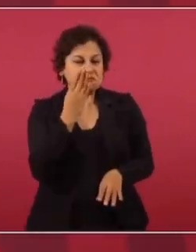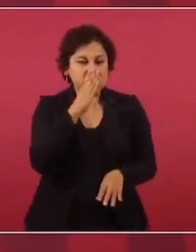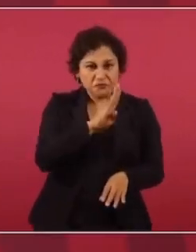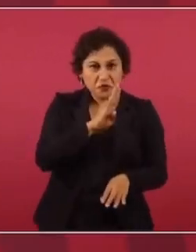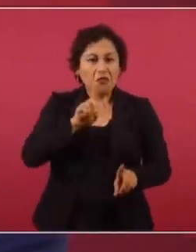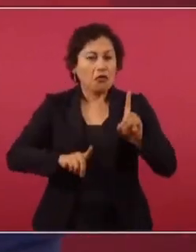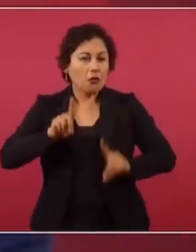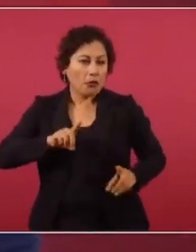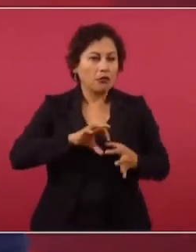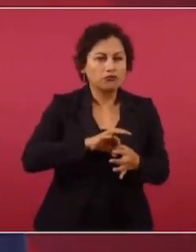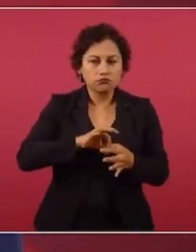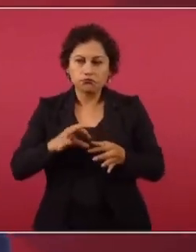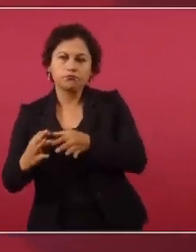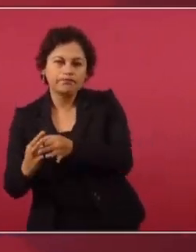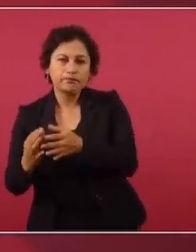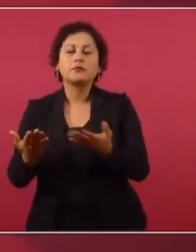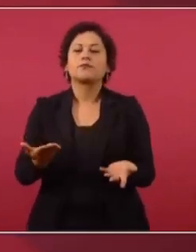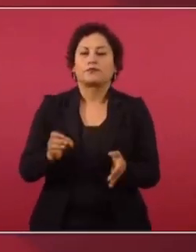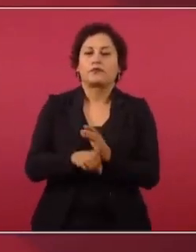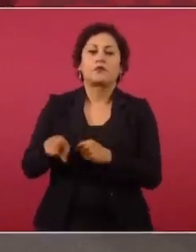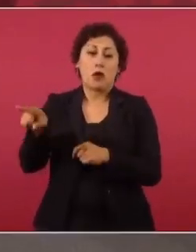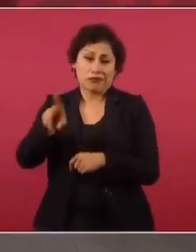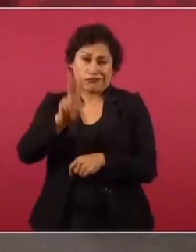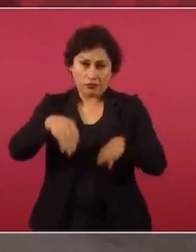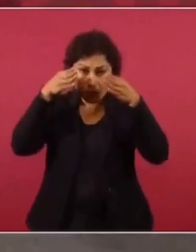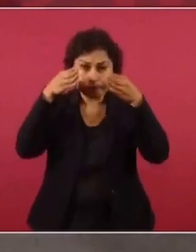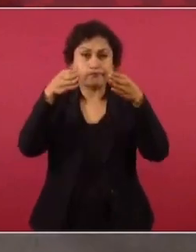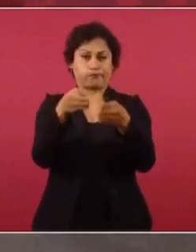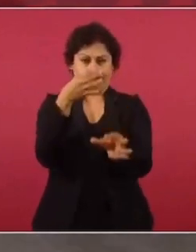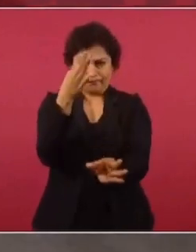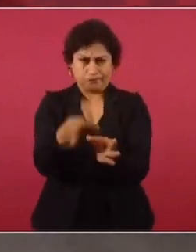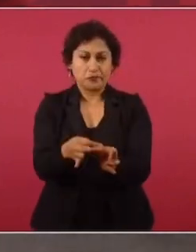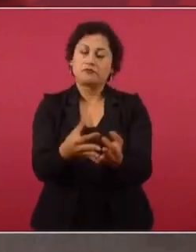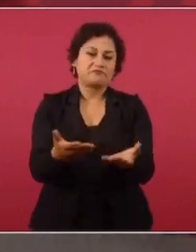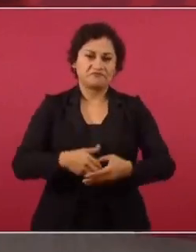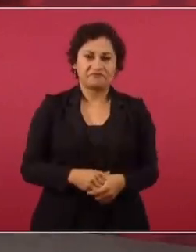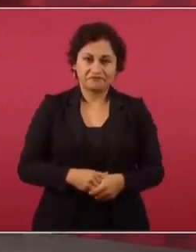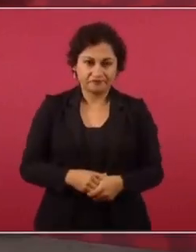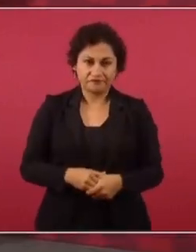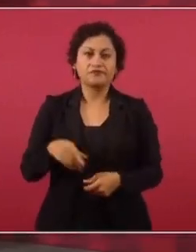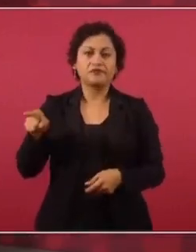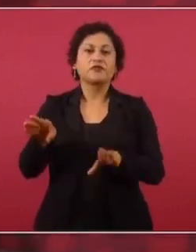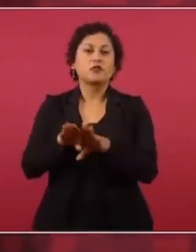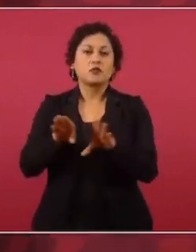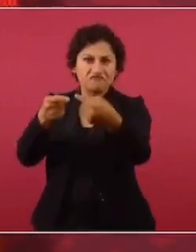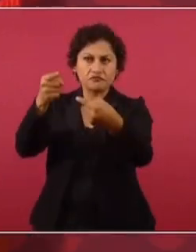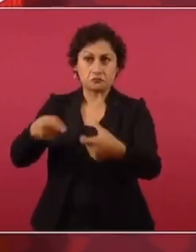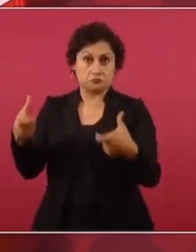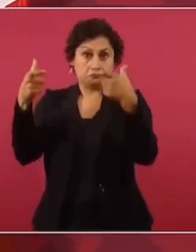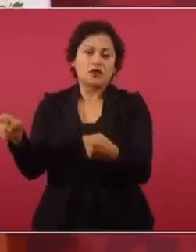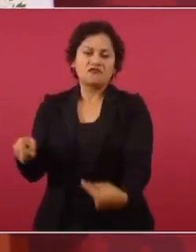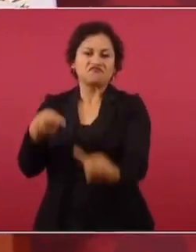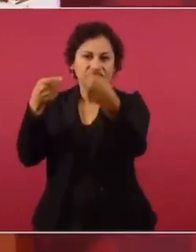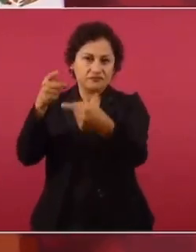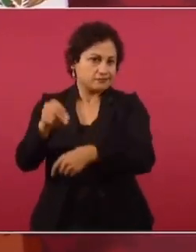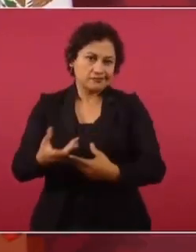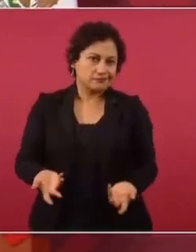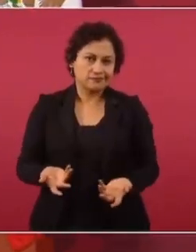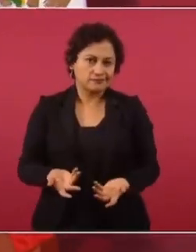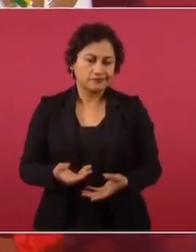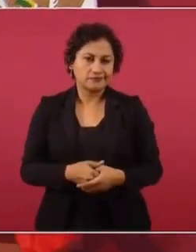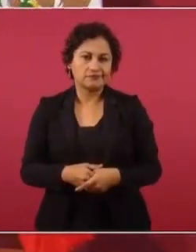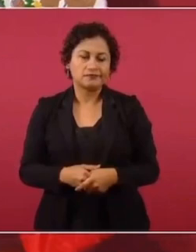interesado en no comprometerse, no confrontarse con la oligarquía, con el poder. Entonces